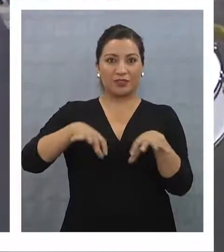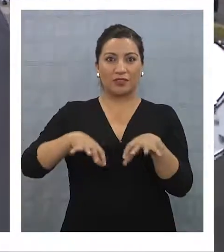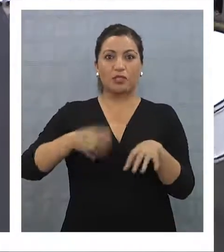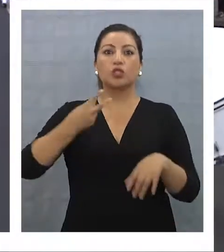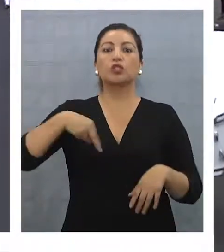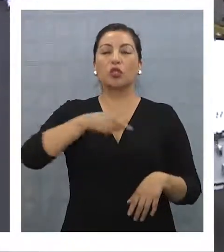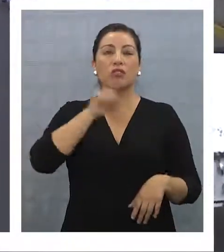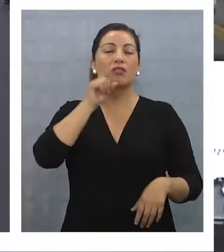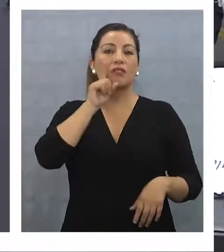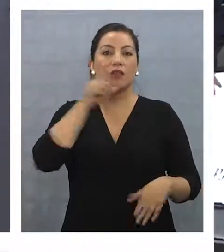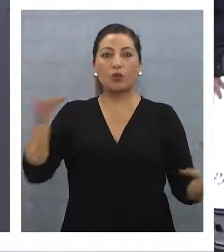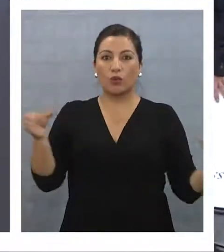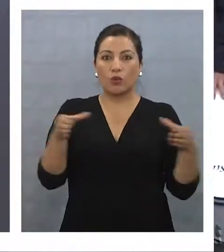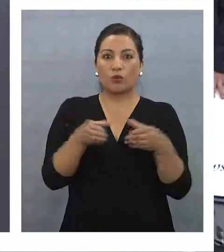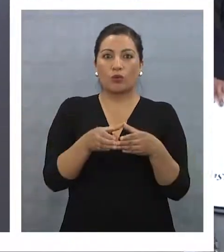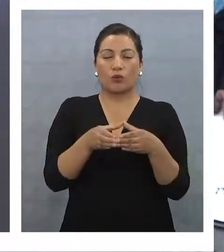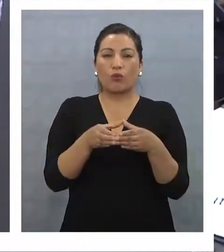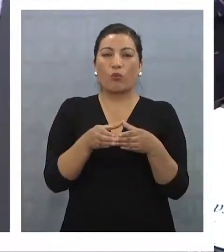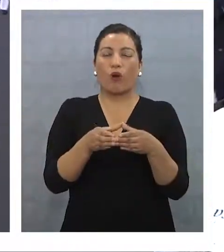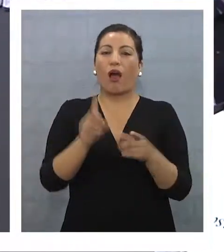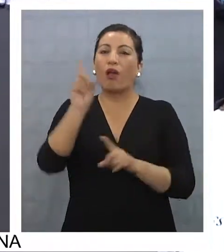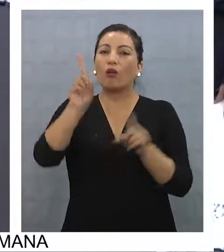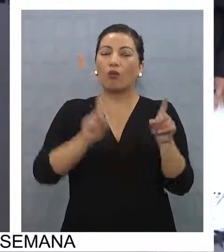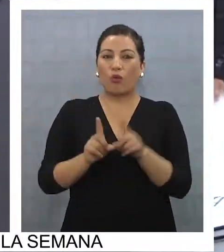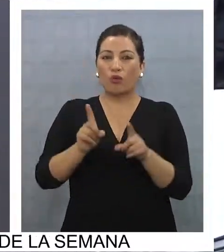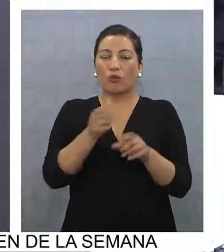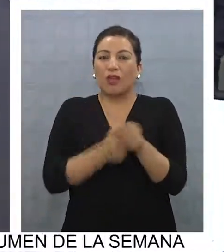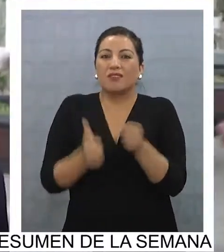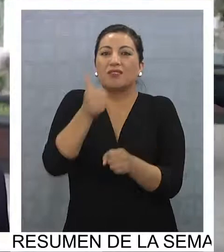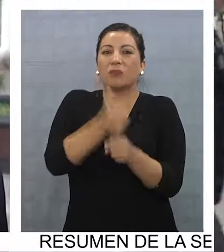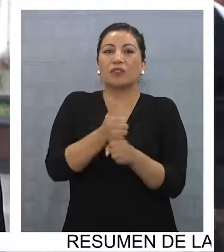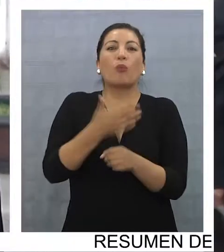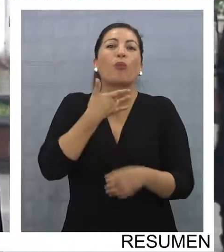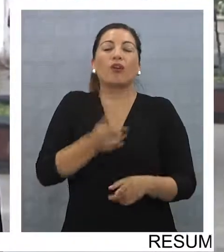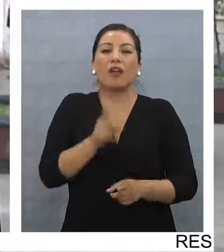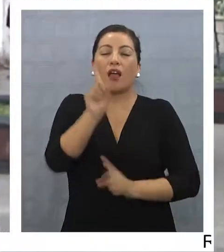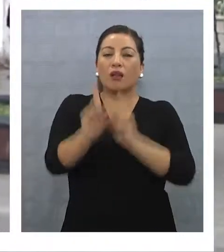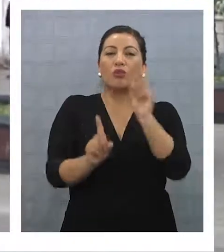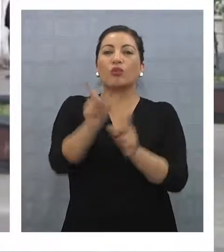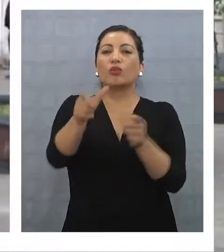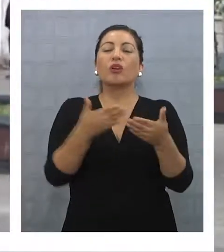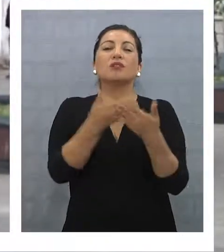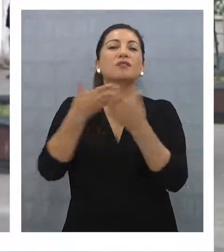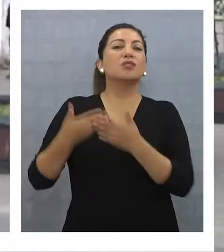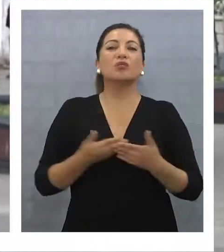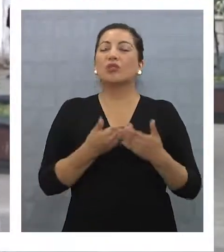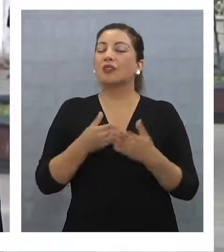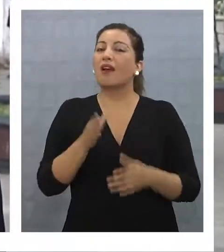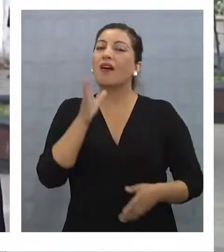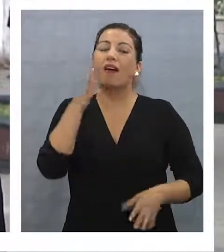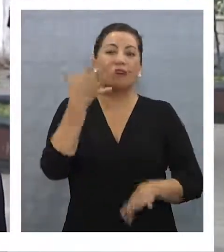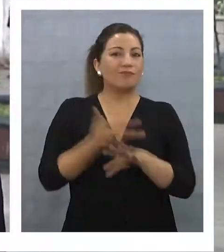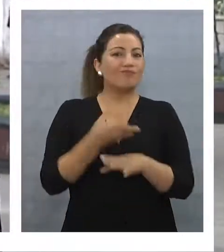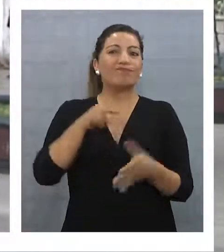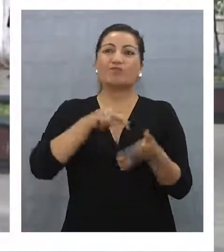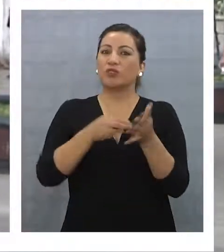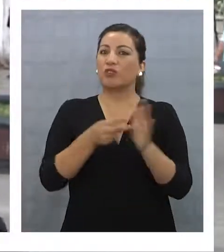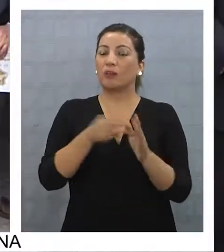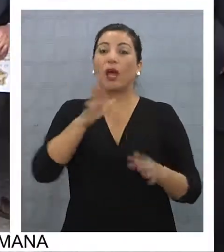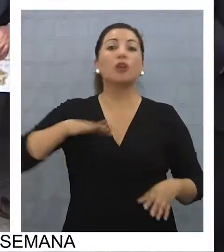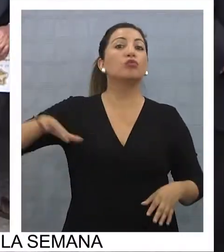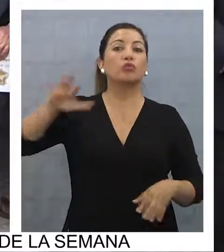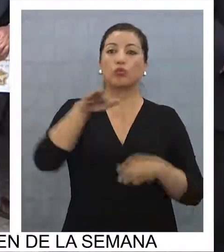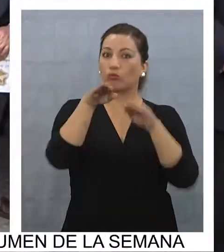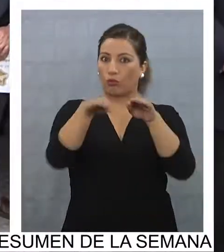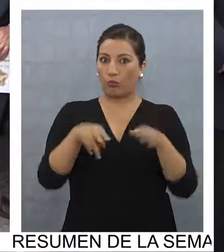logramos formar una banda parche, porque los alumnos ya no están motivados. Hay una crisis institucional en todos los colegios y a todos nos está pasando